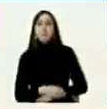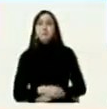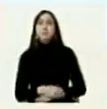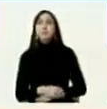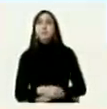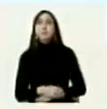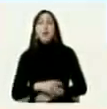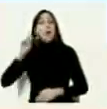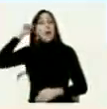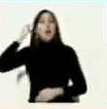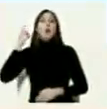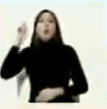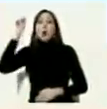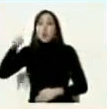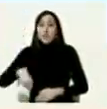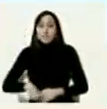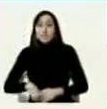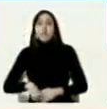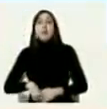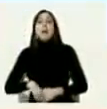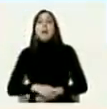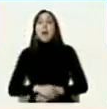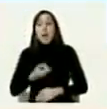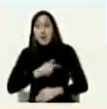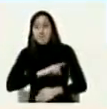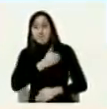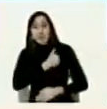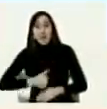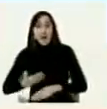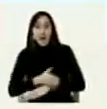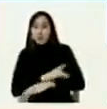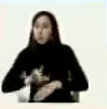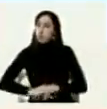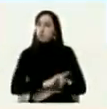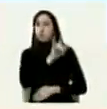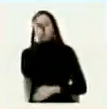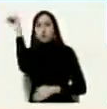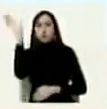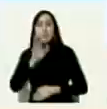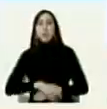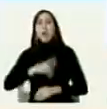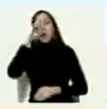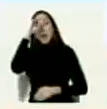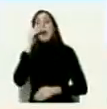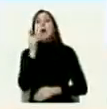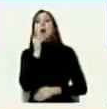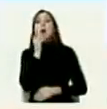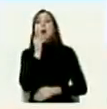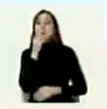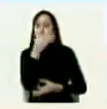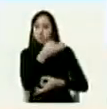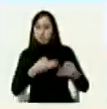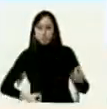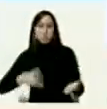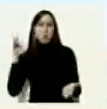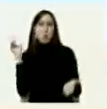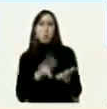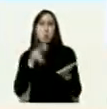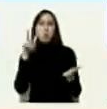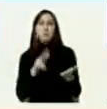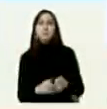recuerdo al doctor Rodríguez Zapatero regresando feliz a República Dominicana con su documento ya aprobado